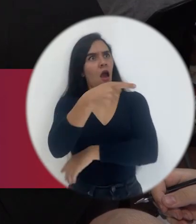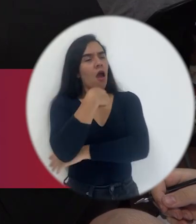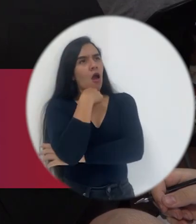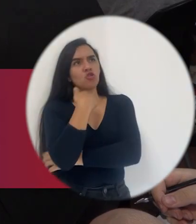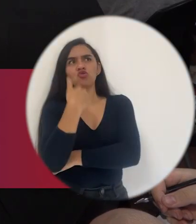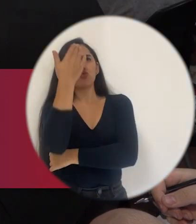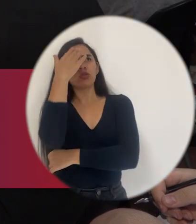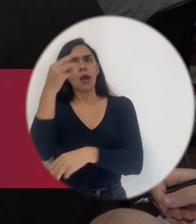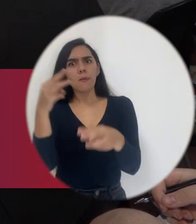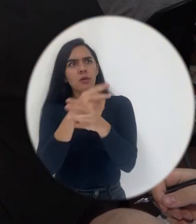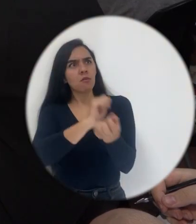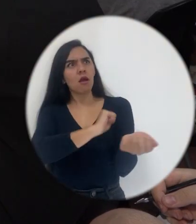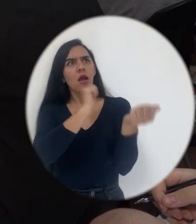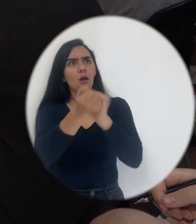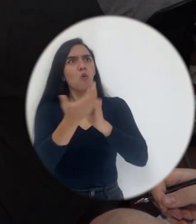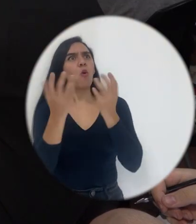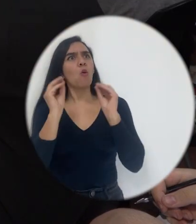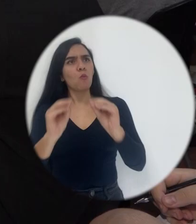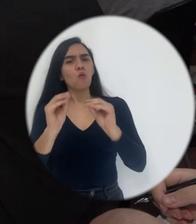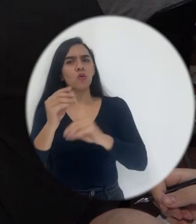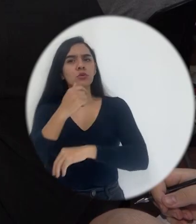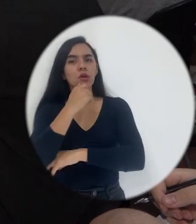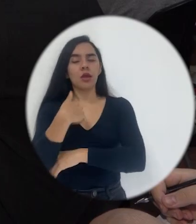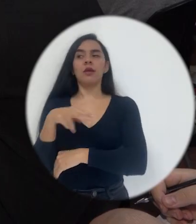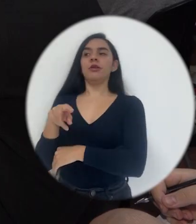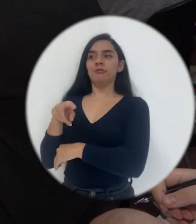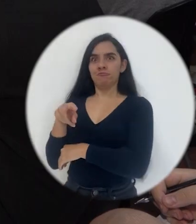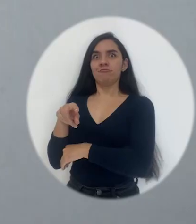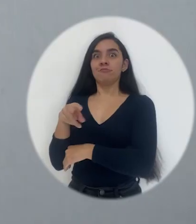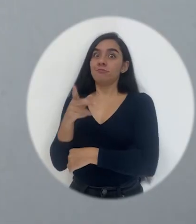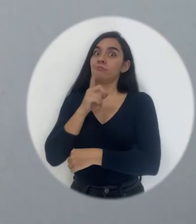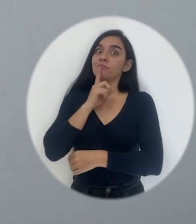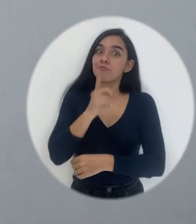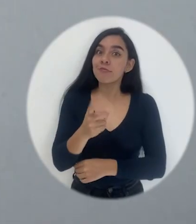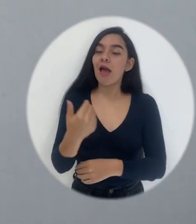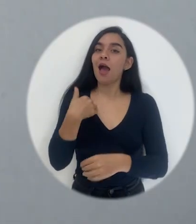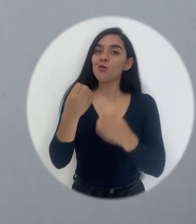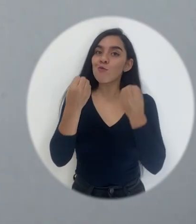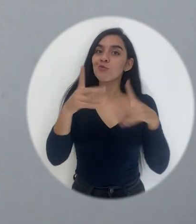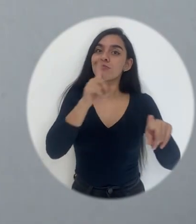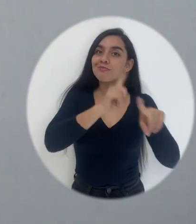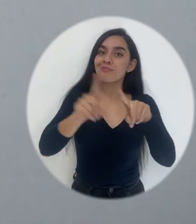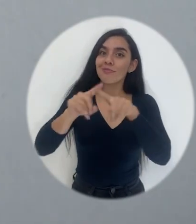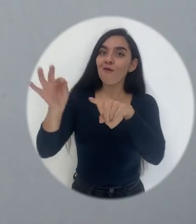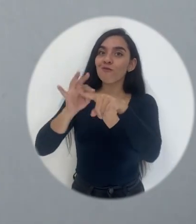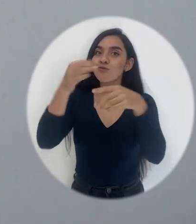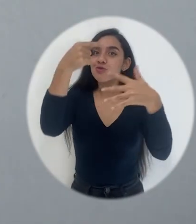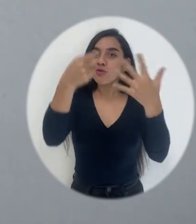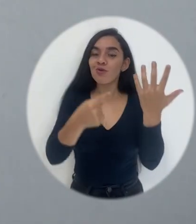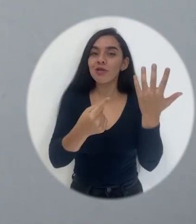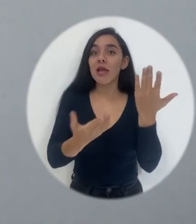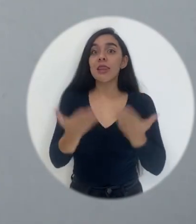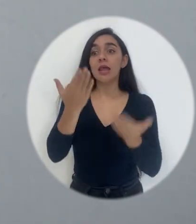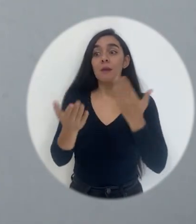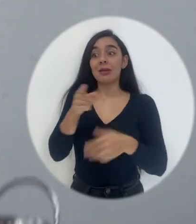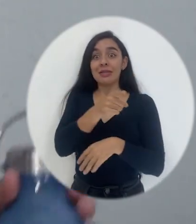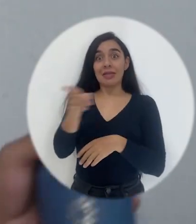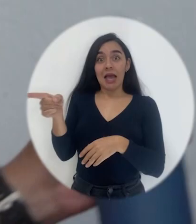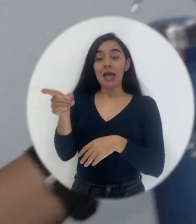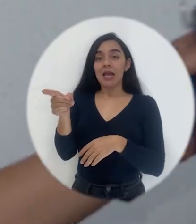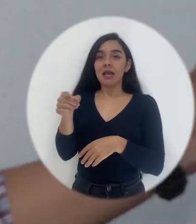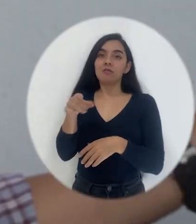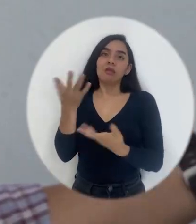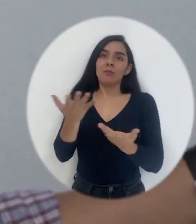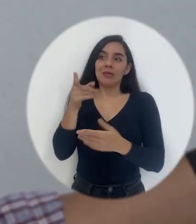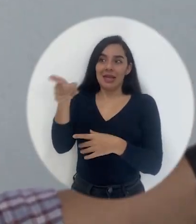forma de enseñar matemáticas. Y estaba como en esa... Digo, un director tiene muchas funciones, ¿verdad? Pero entonces, nunca había... Seguro